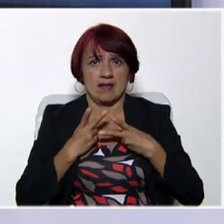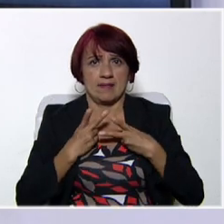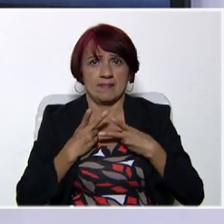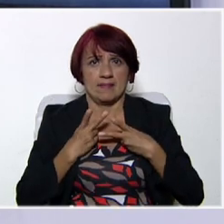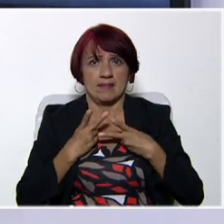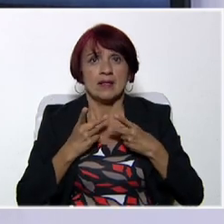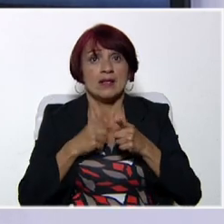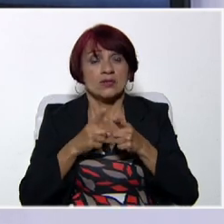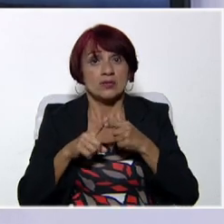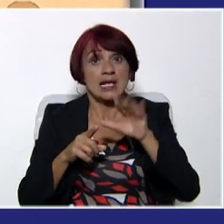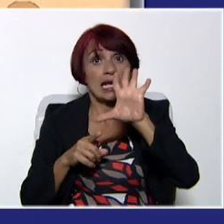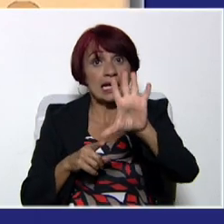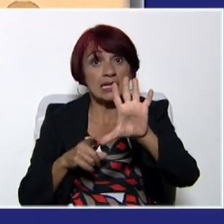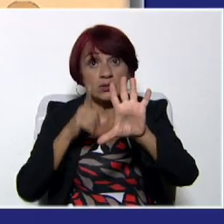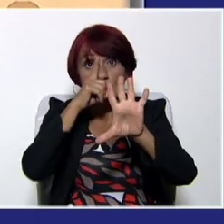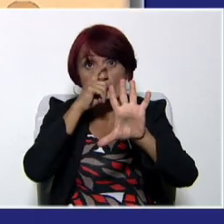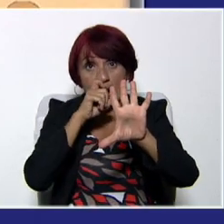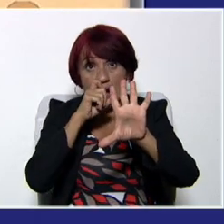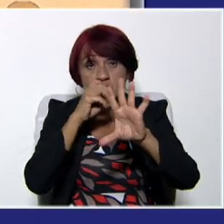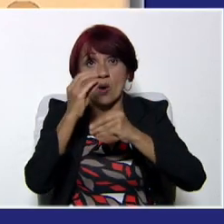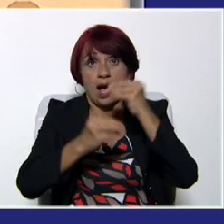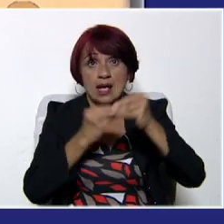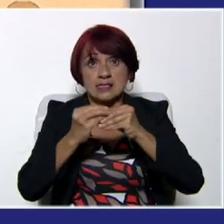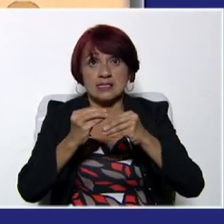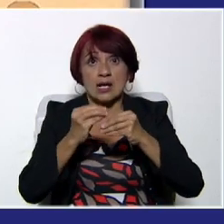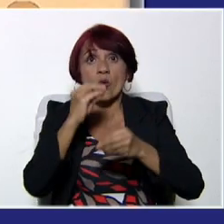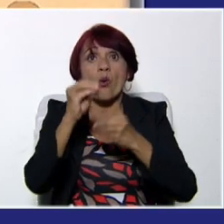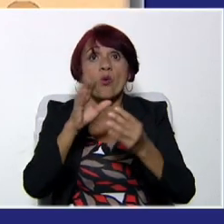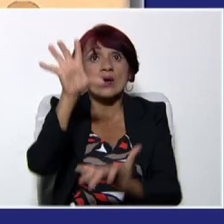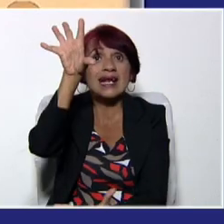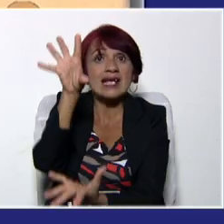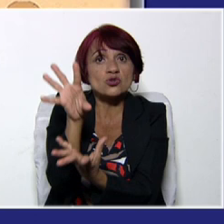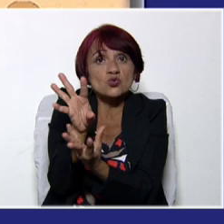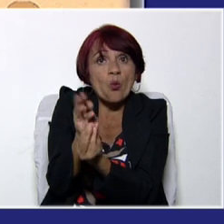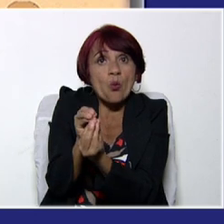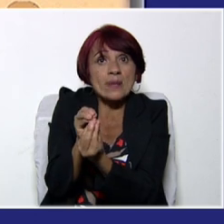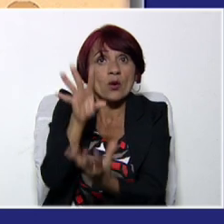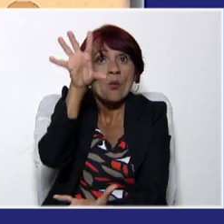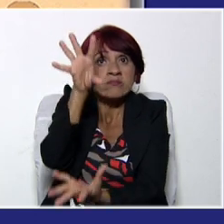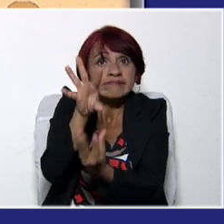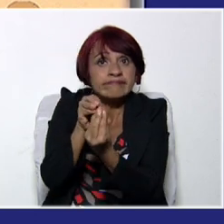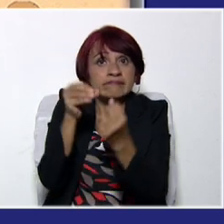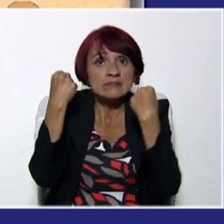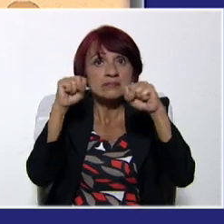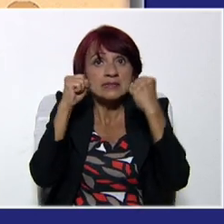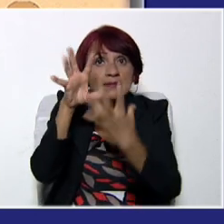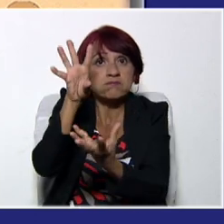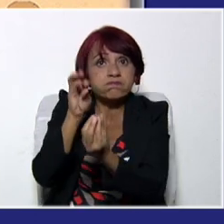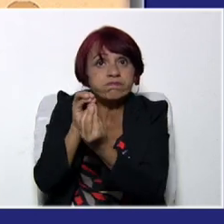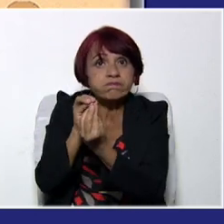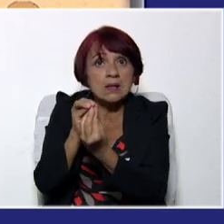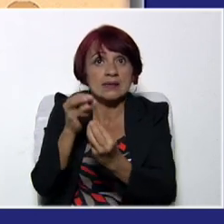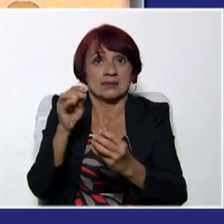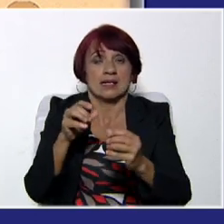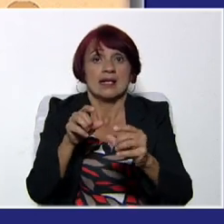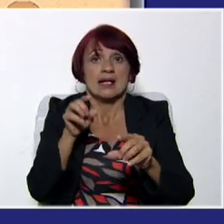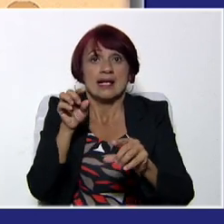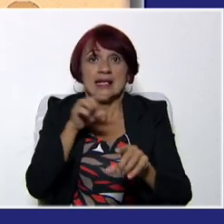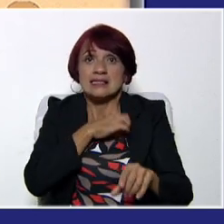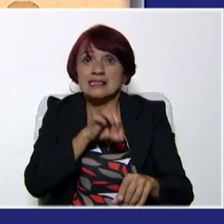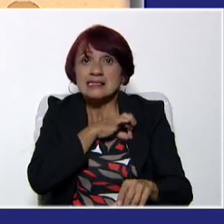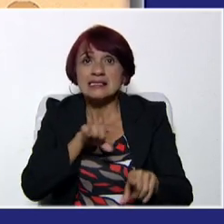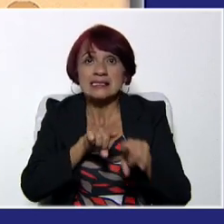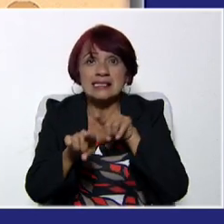Y en quinto año, realiza un ensayo crítico de las redes sociales e Internet en la